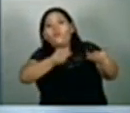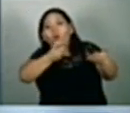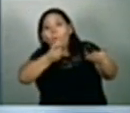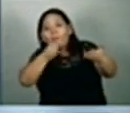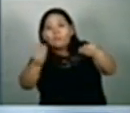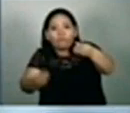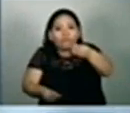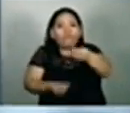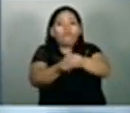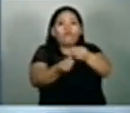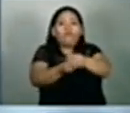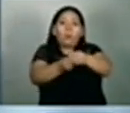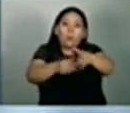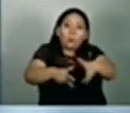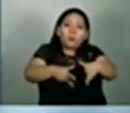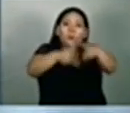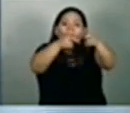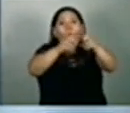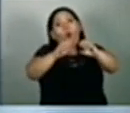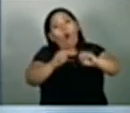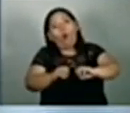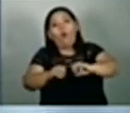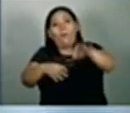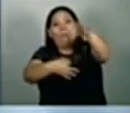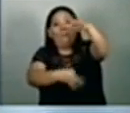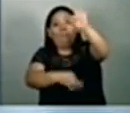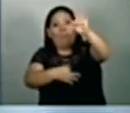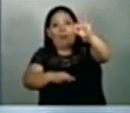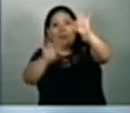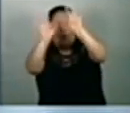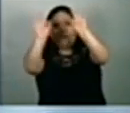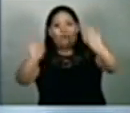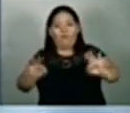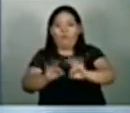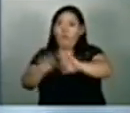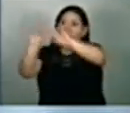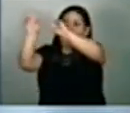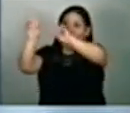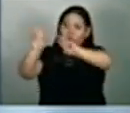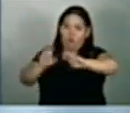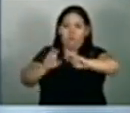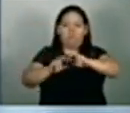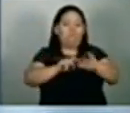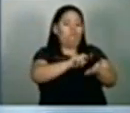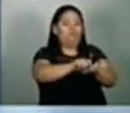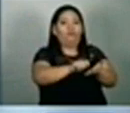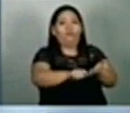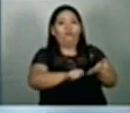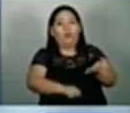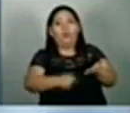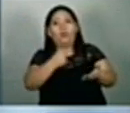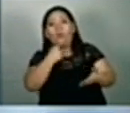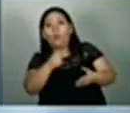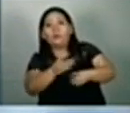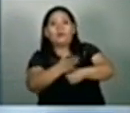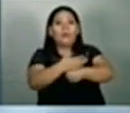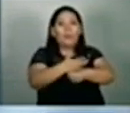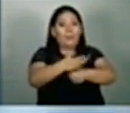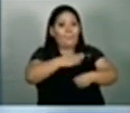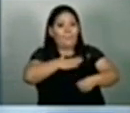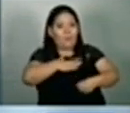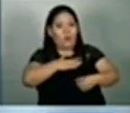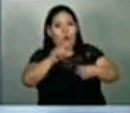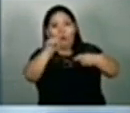forma virtual o descargando el formulario para ser llenado con los datos personales, el partido al que representa nombre